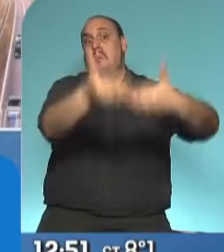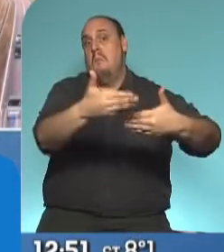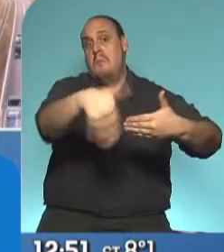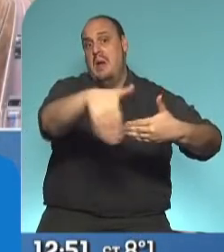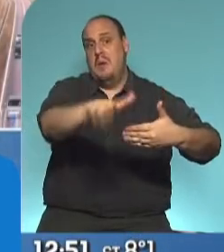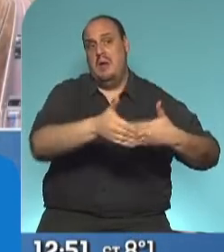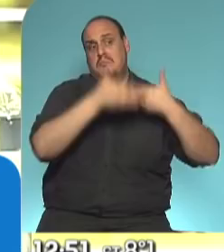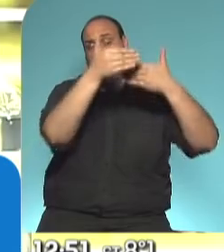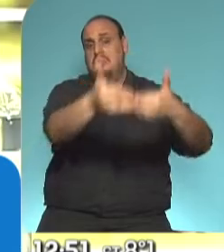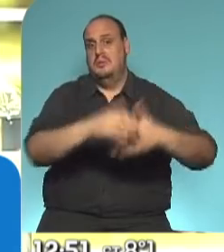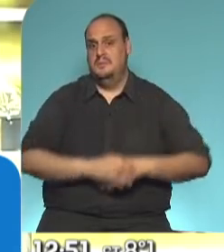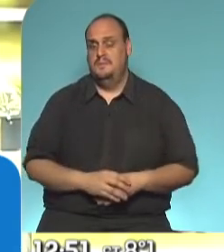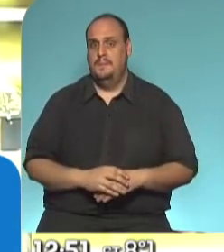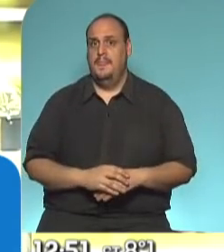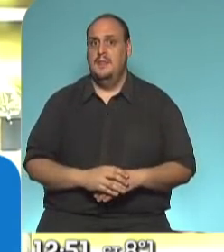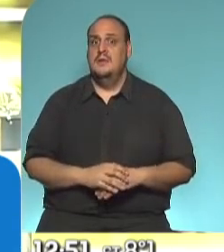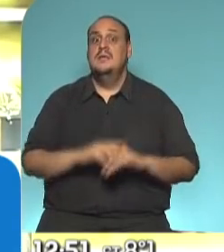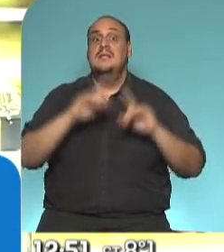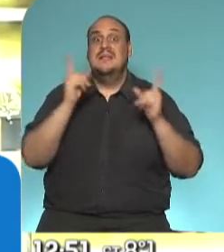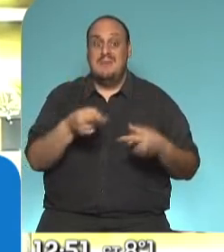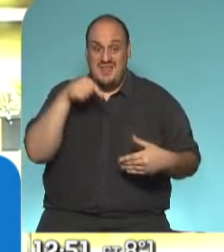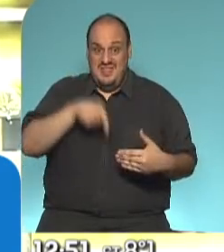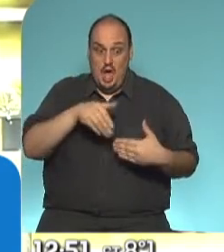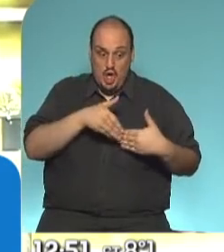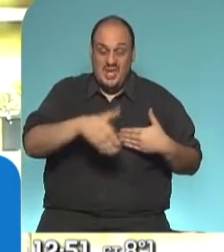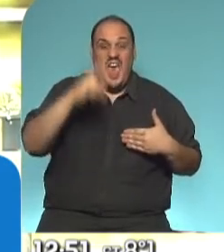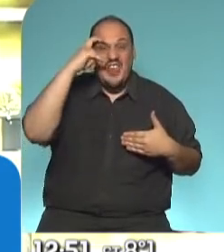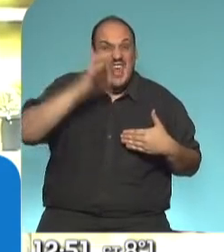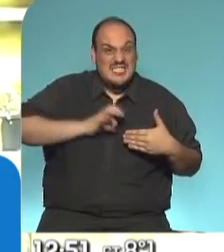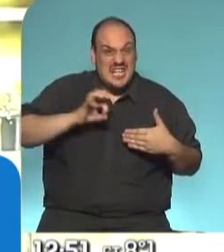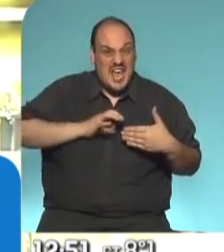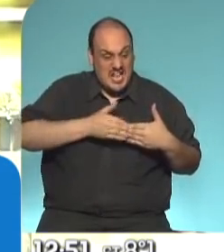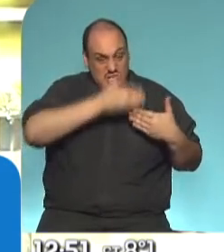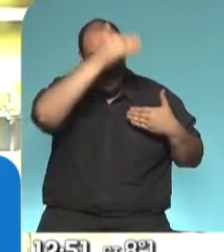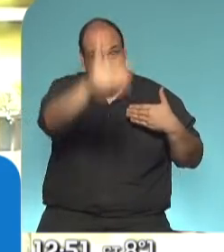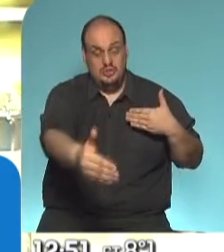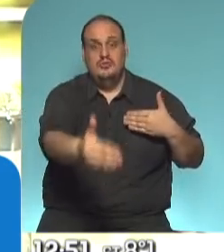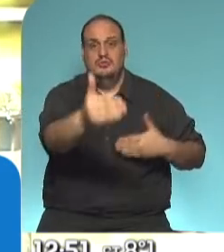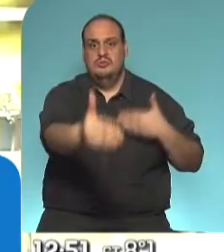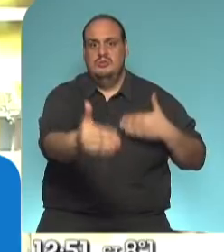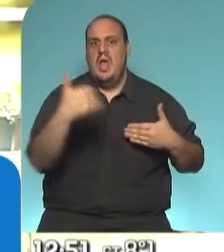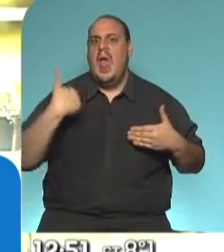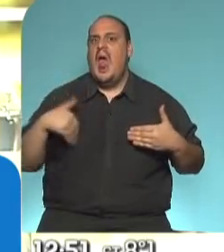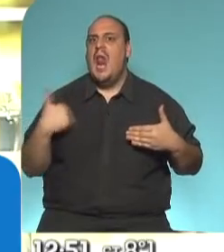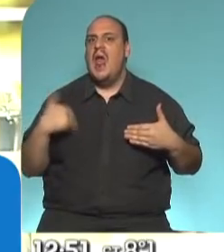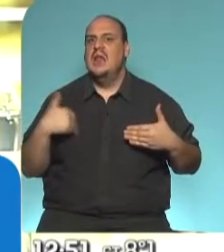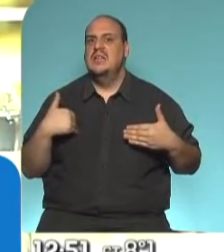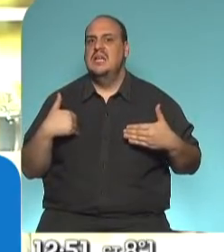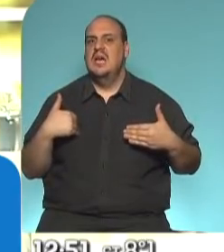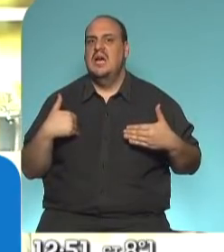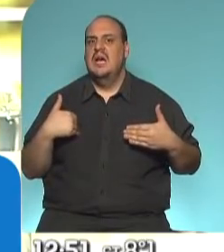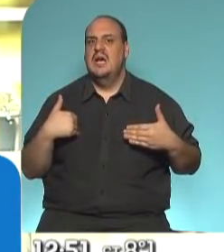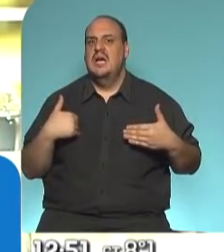adelante y hemos logrado que de aquí a 10 años la Argentina deje de